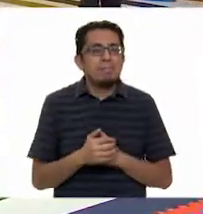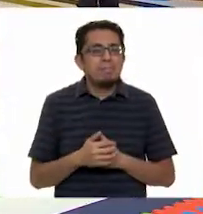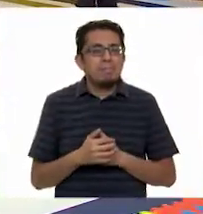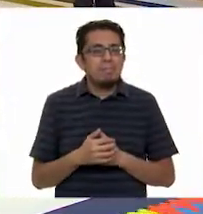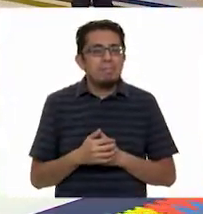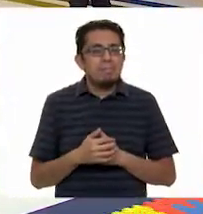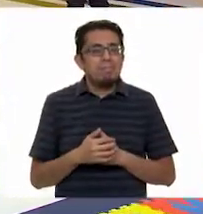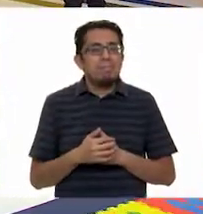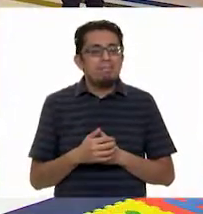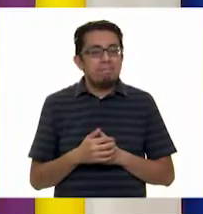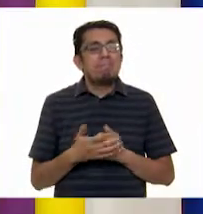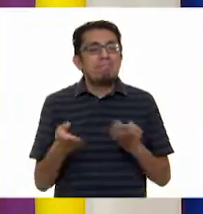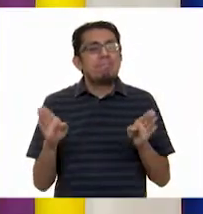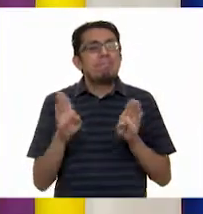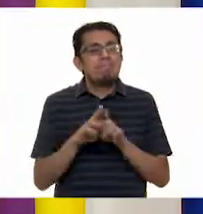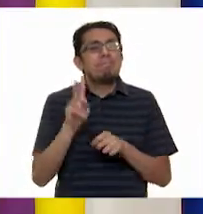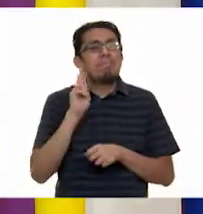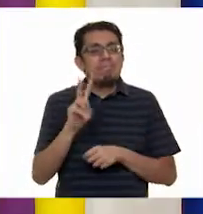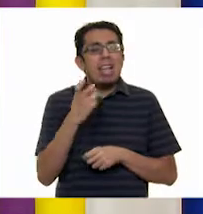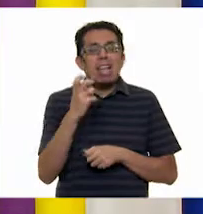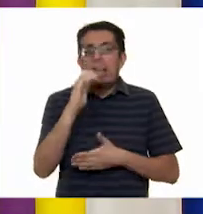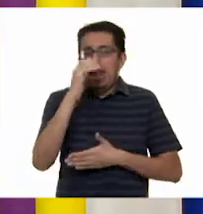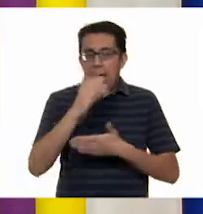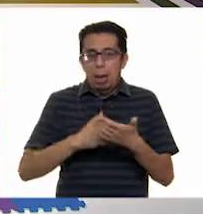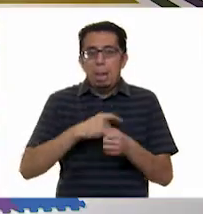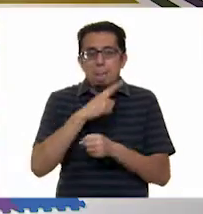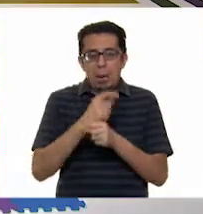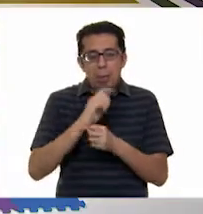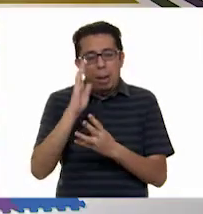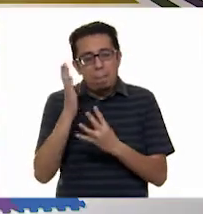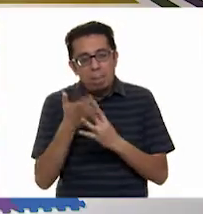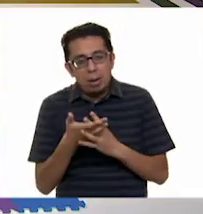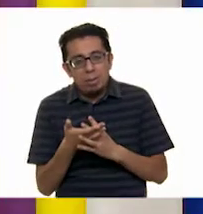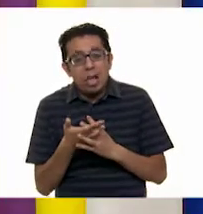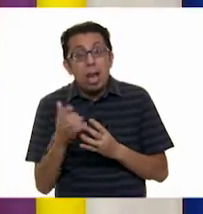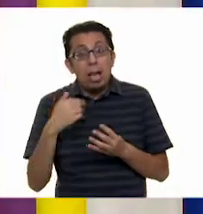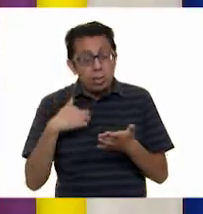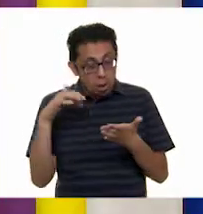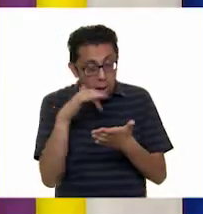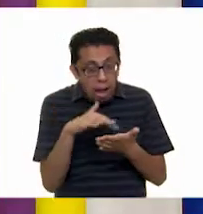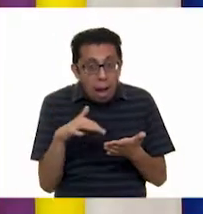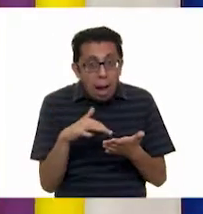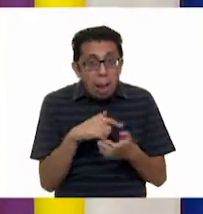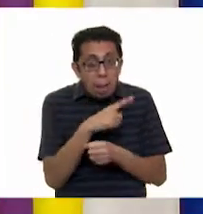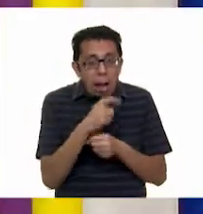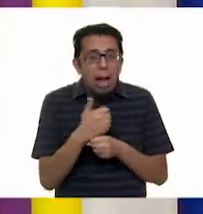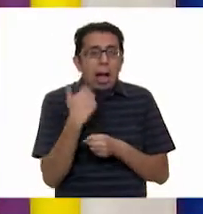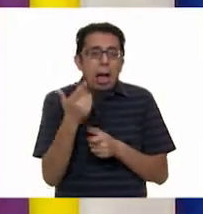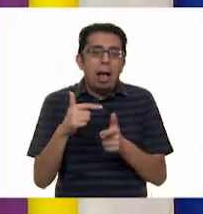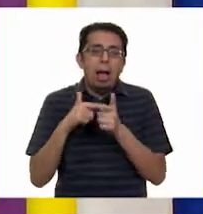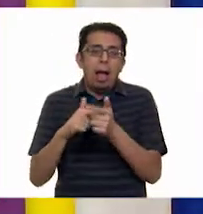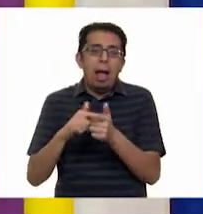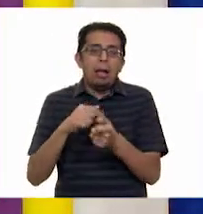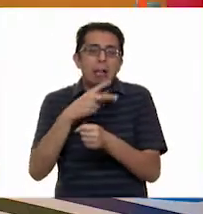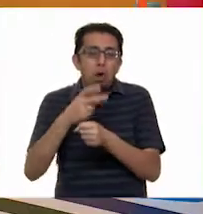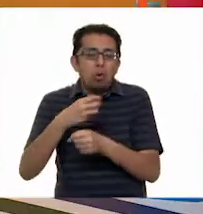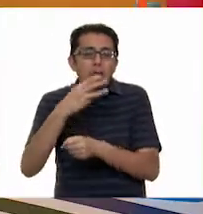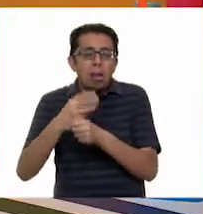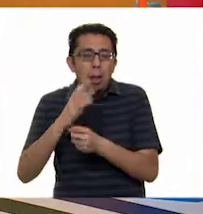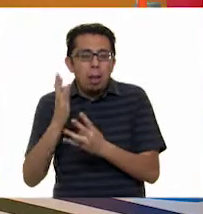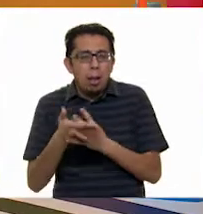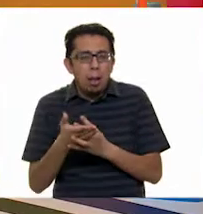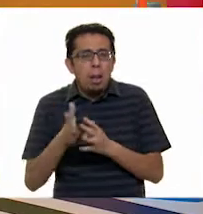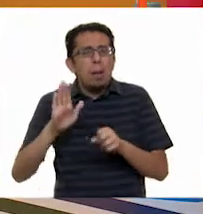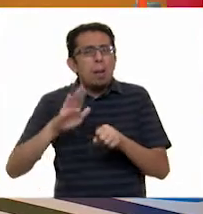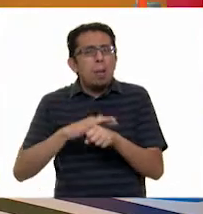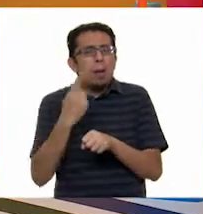tal? Y hasta ahí termina la primera escena. ¡Ay! Solo con leer la primera escena ya quiero leer las demás. ¡Qué padre! Oye, Alexia, ¿por qué Emma